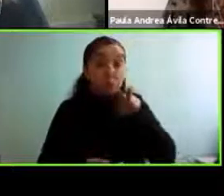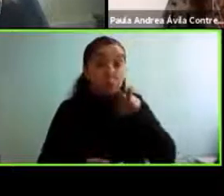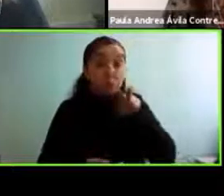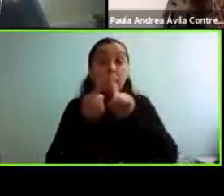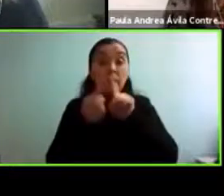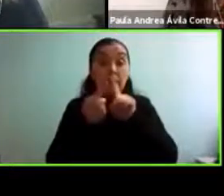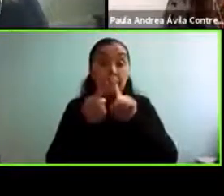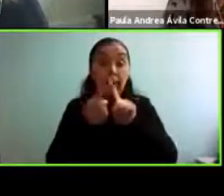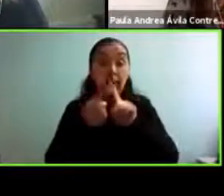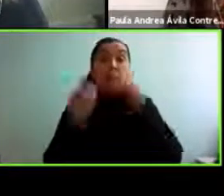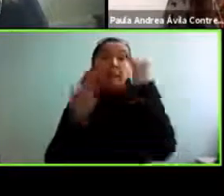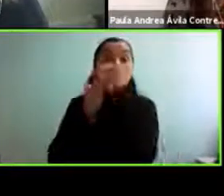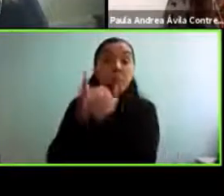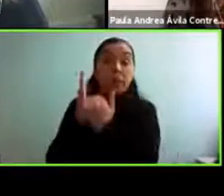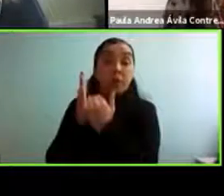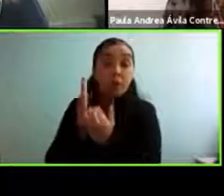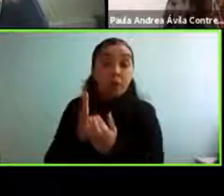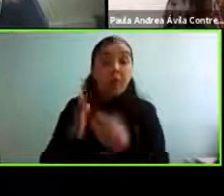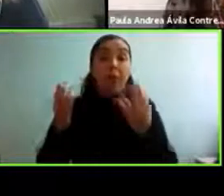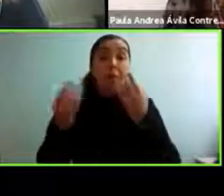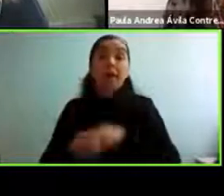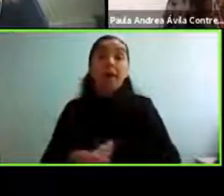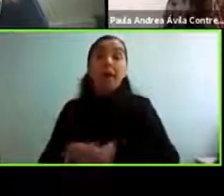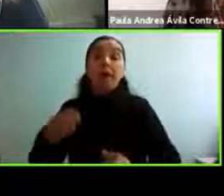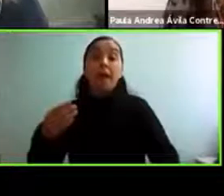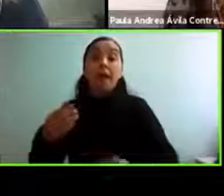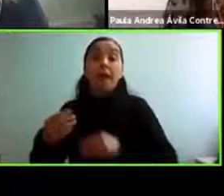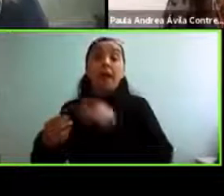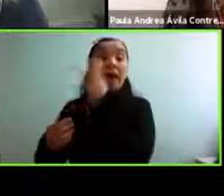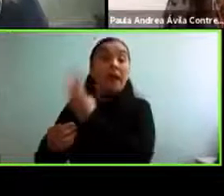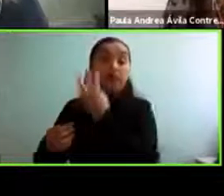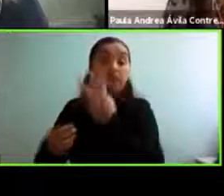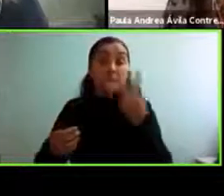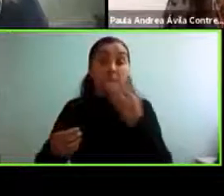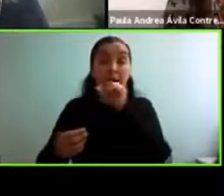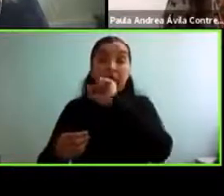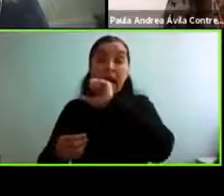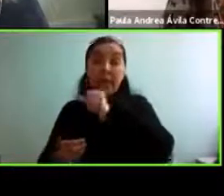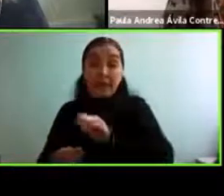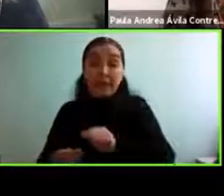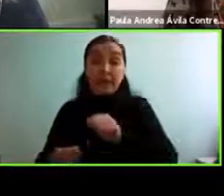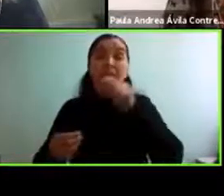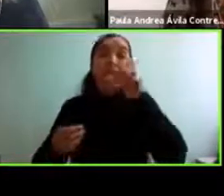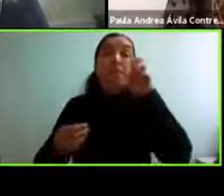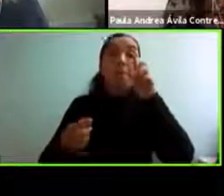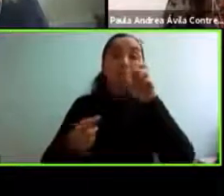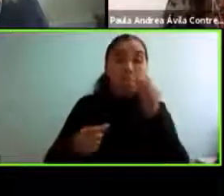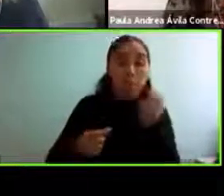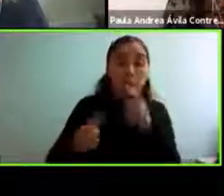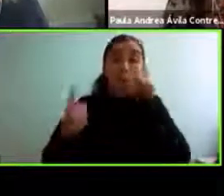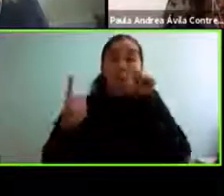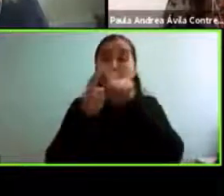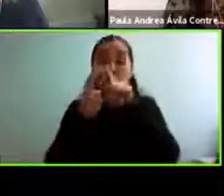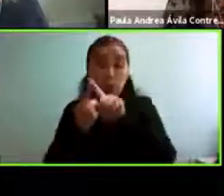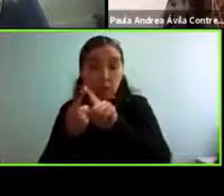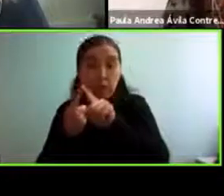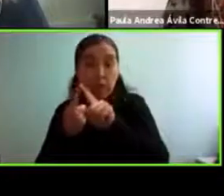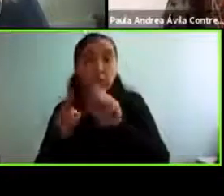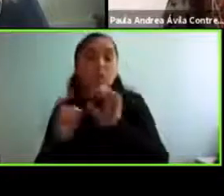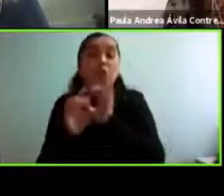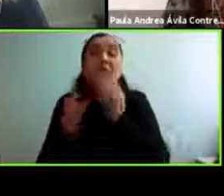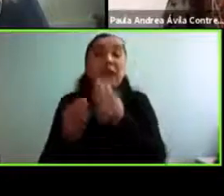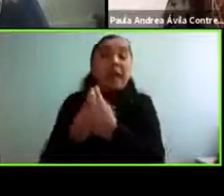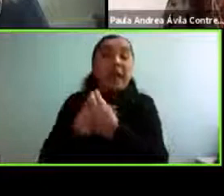se sumen a la página que tiene Niesca contacten a Paula si quieren alguna recomendación etcétera nos